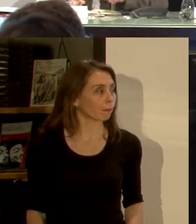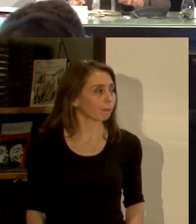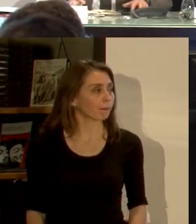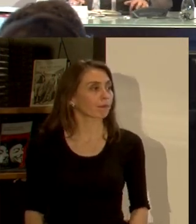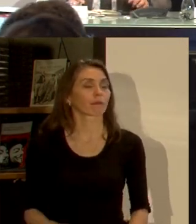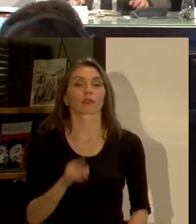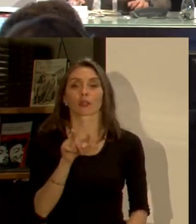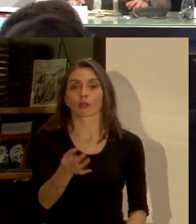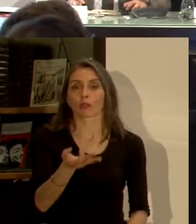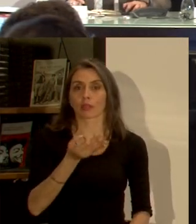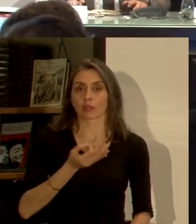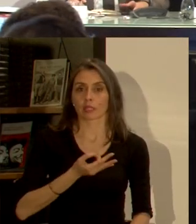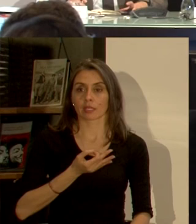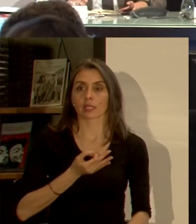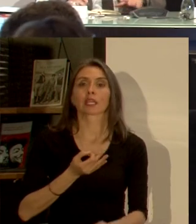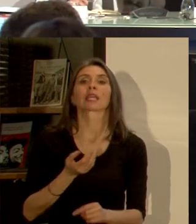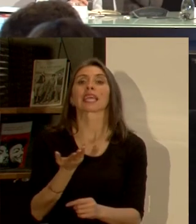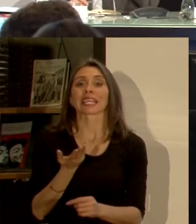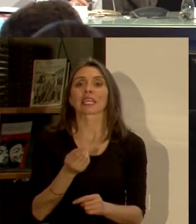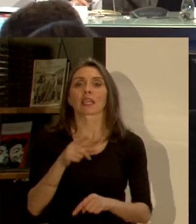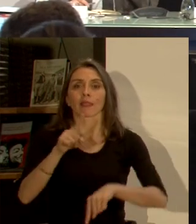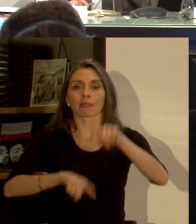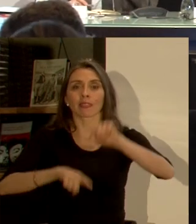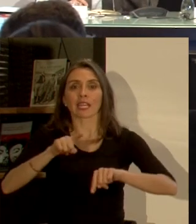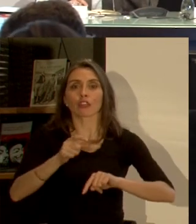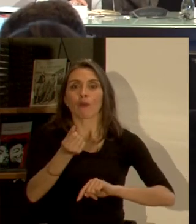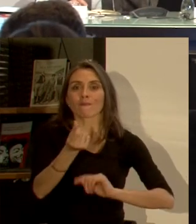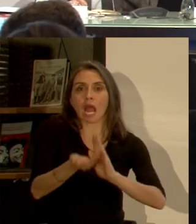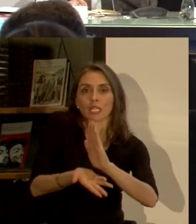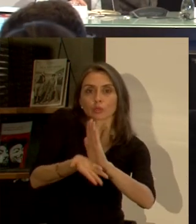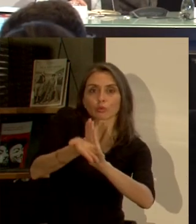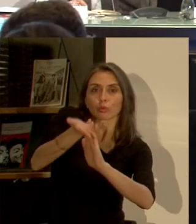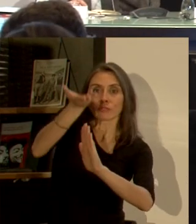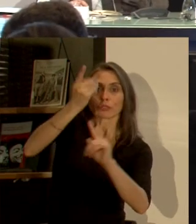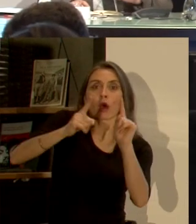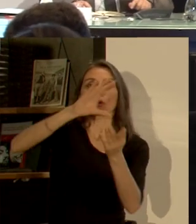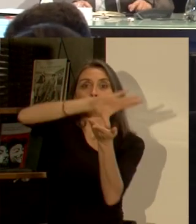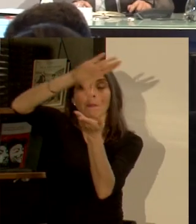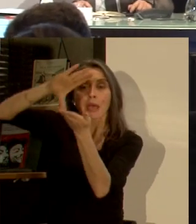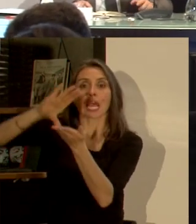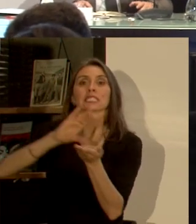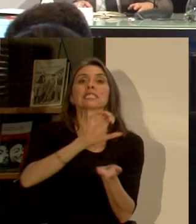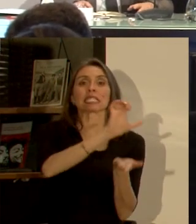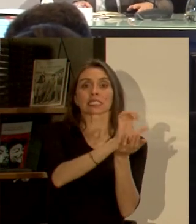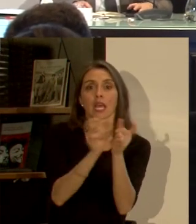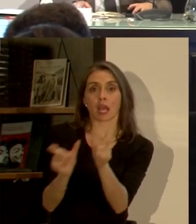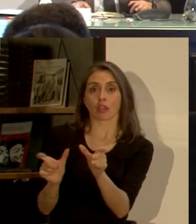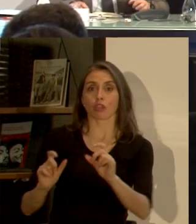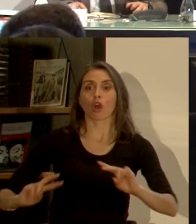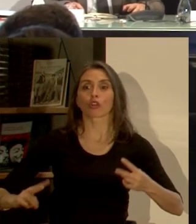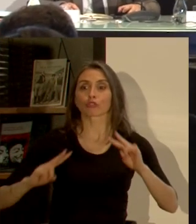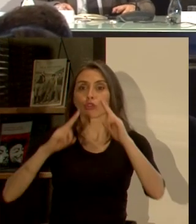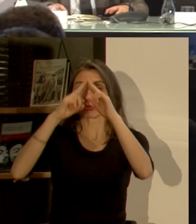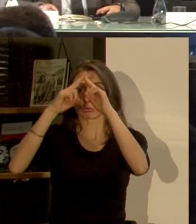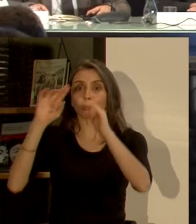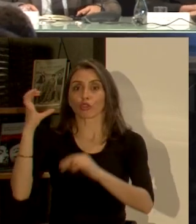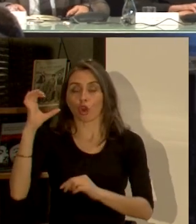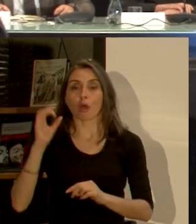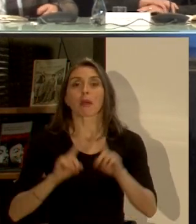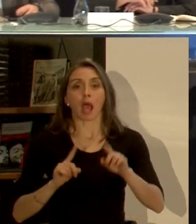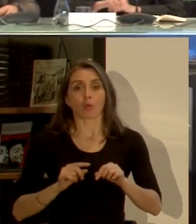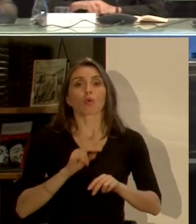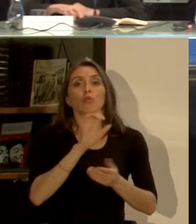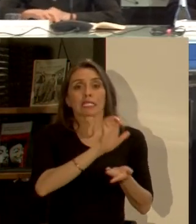que señalas tú se llama captura plusvalía es un mecanismo que se aplica en algunos países en Colombia de hecho se llama contribución por valorización se han hecho algunas